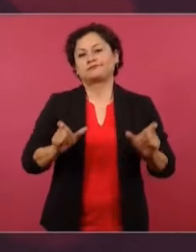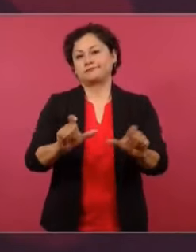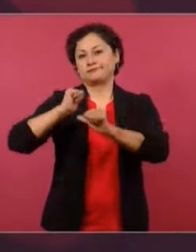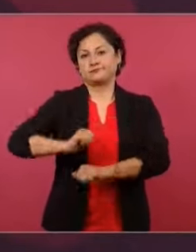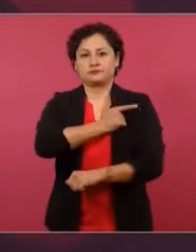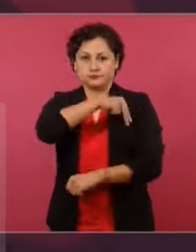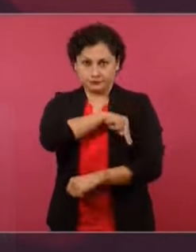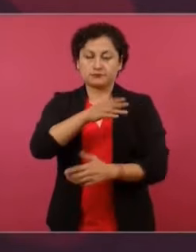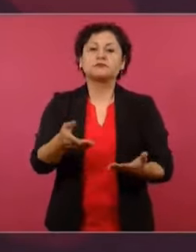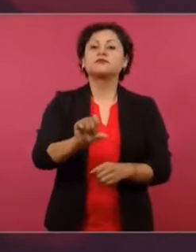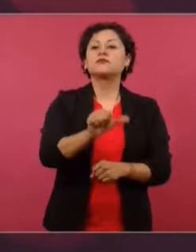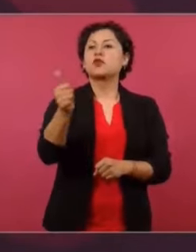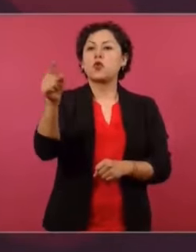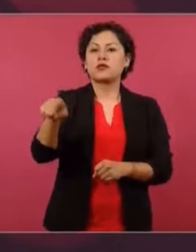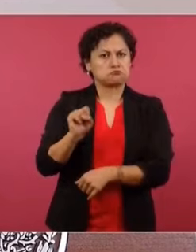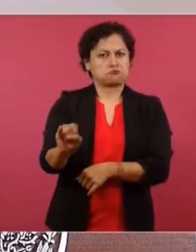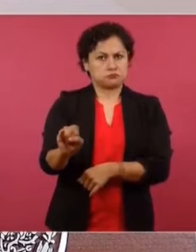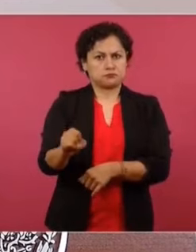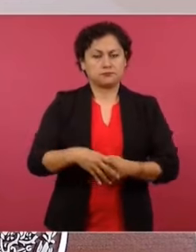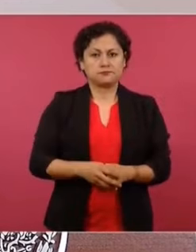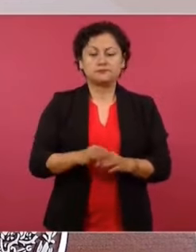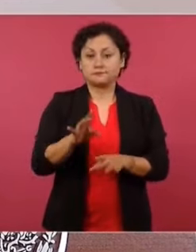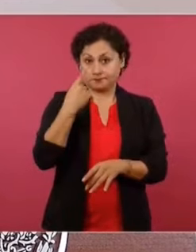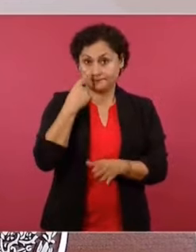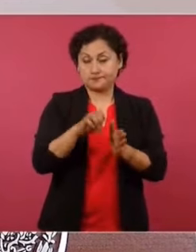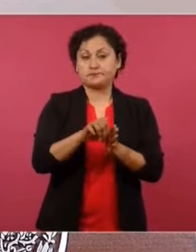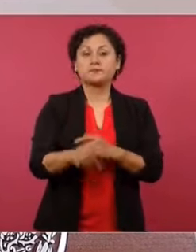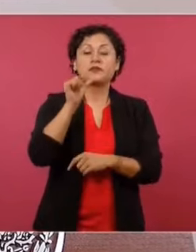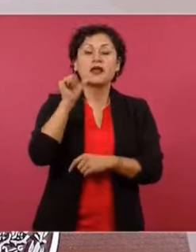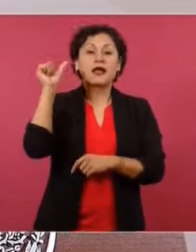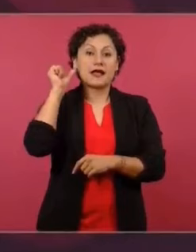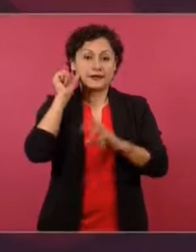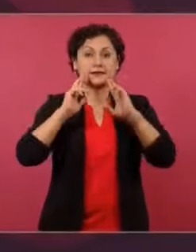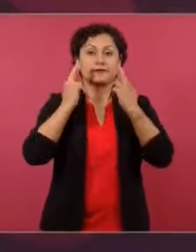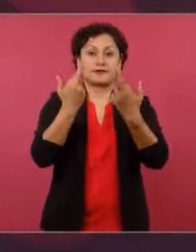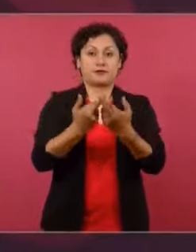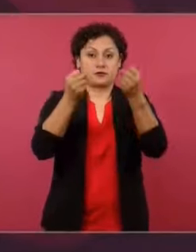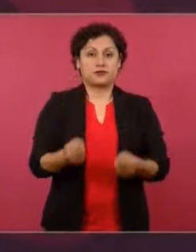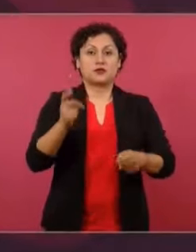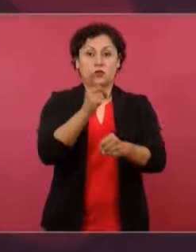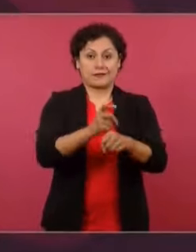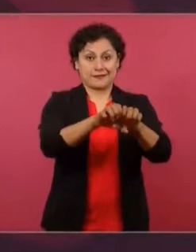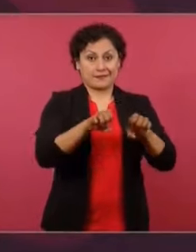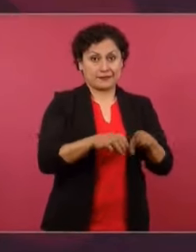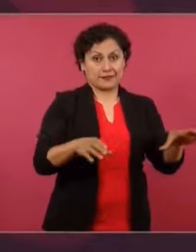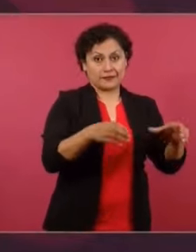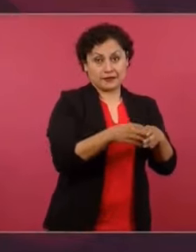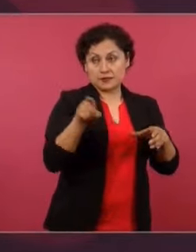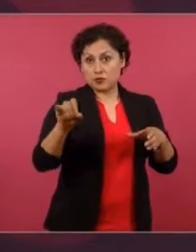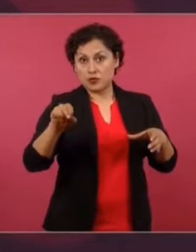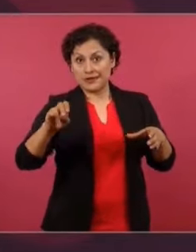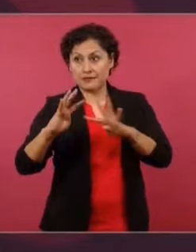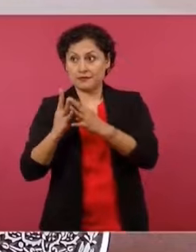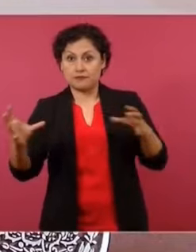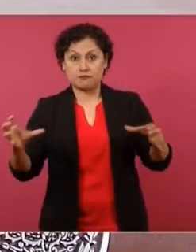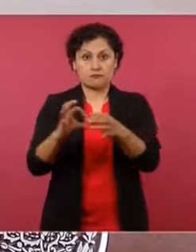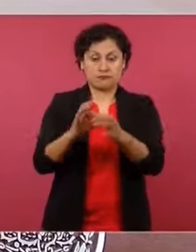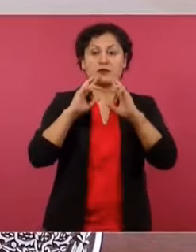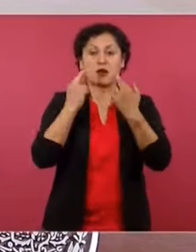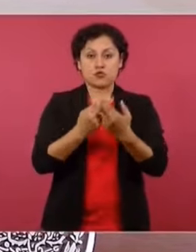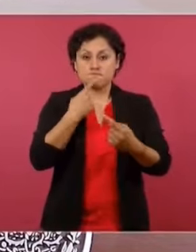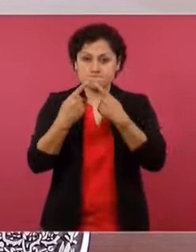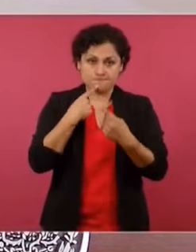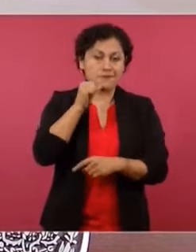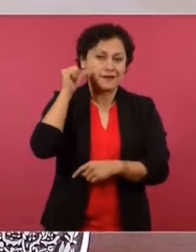Nacional y otras peticiones del INE. Ayer hubo una reunión del Gabinete de Seguridad con los consejeros del INE y a